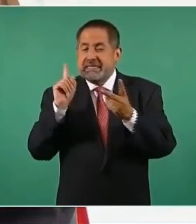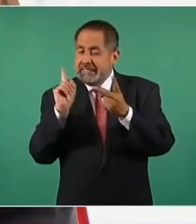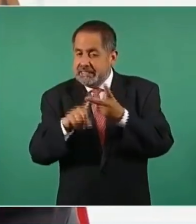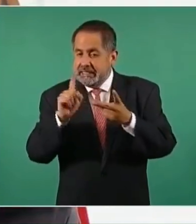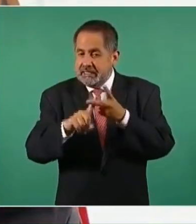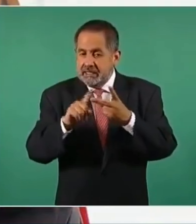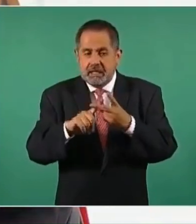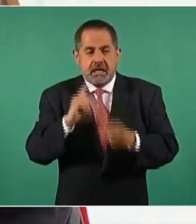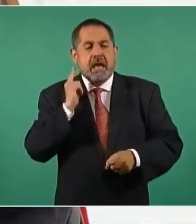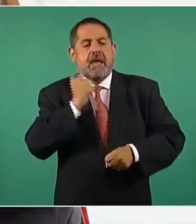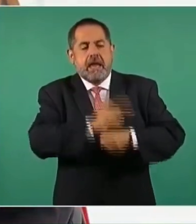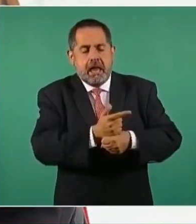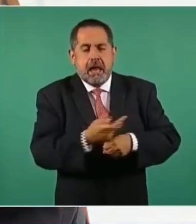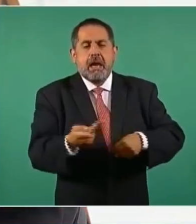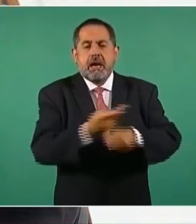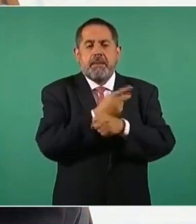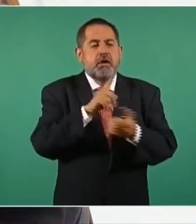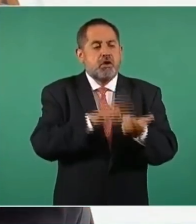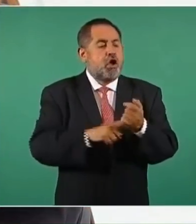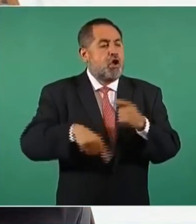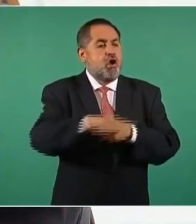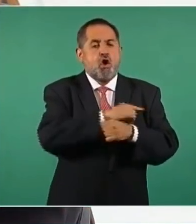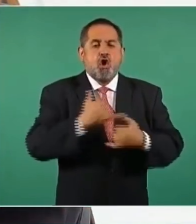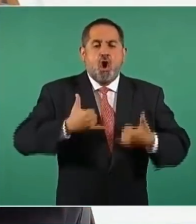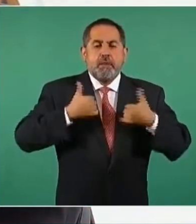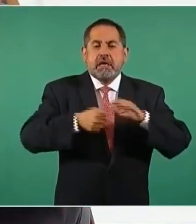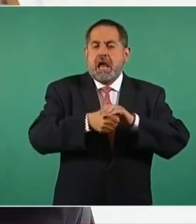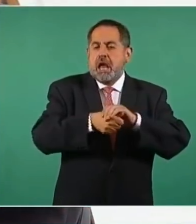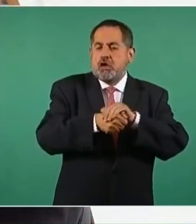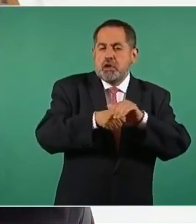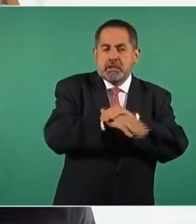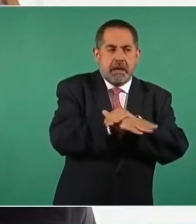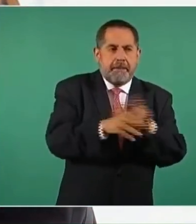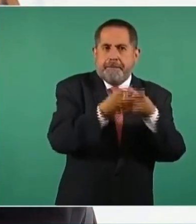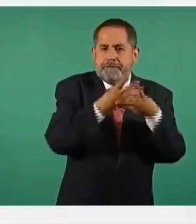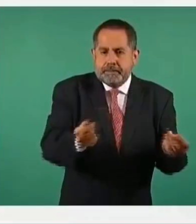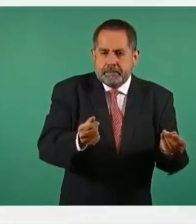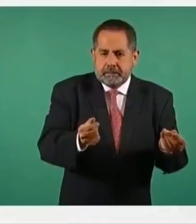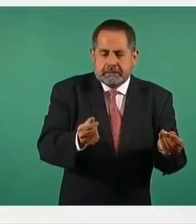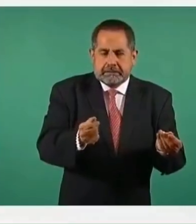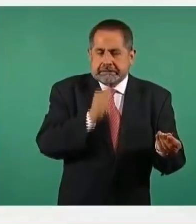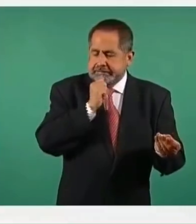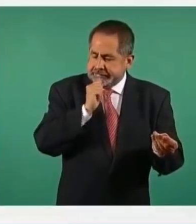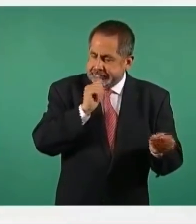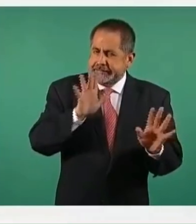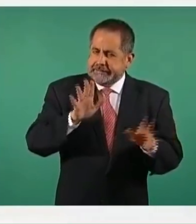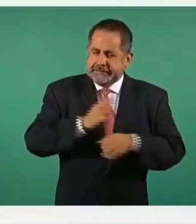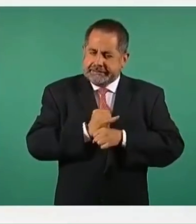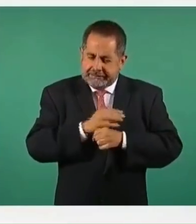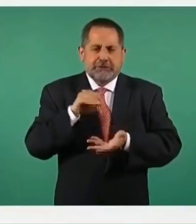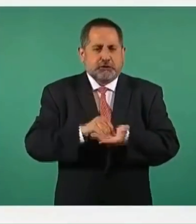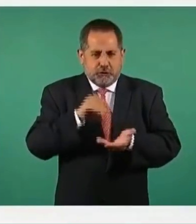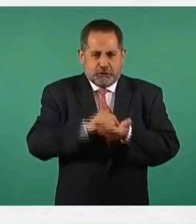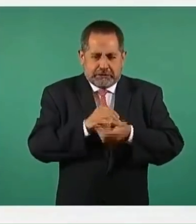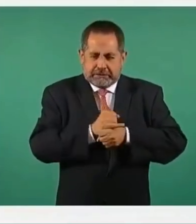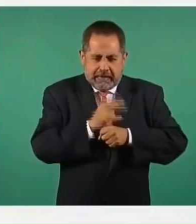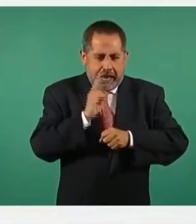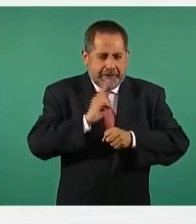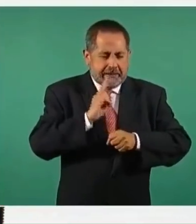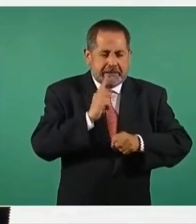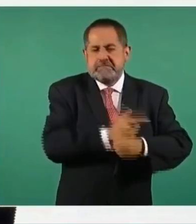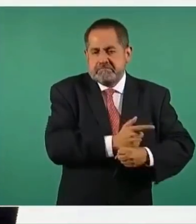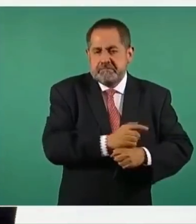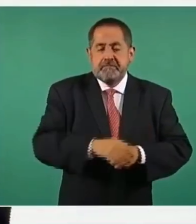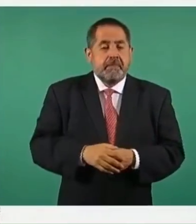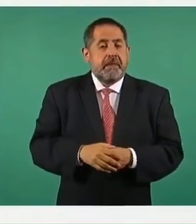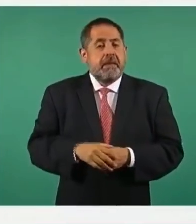de la desaparición de los jóvenes de Ayotzinapa, y en eso estamos. Pero también hemos hecho